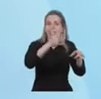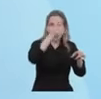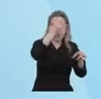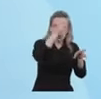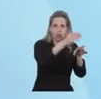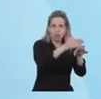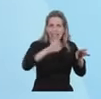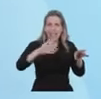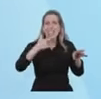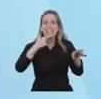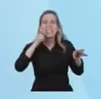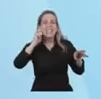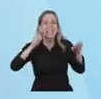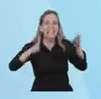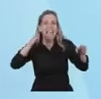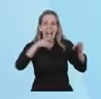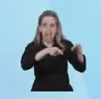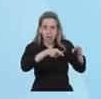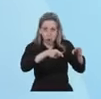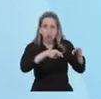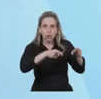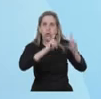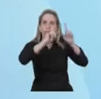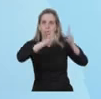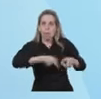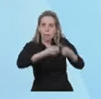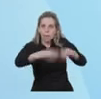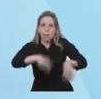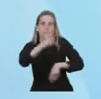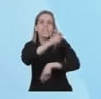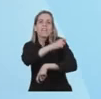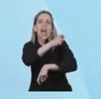17 años que hayan sido priorizados.